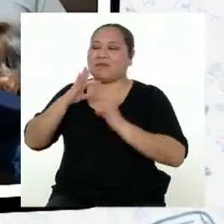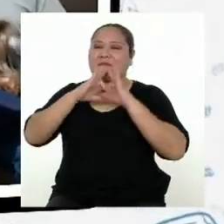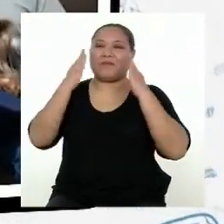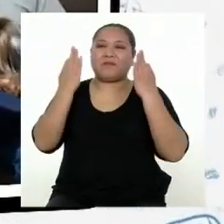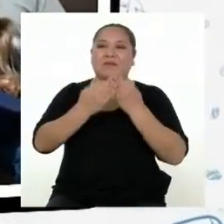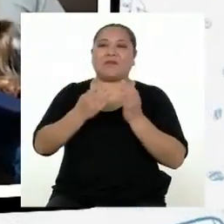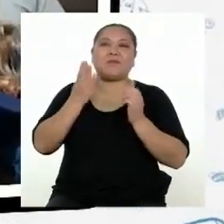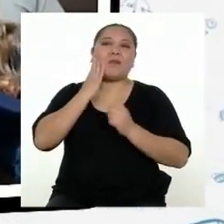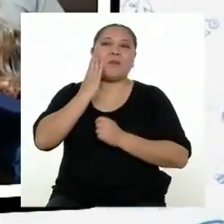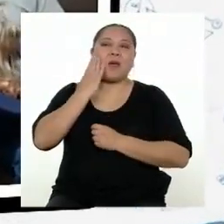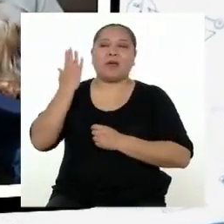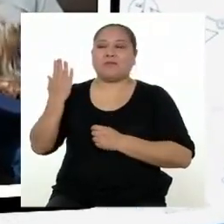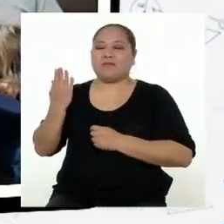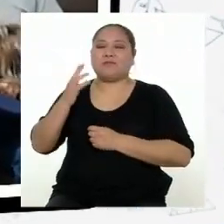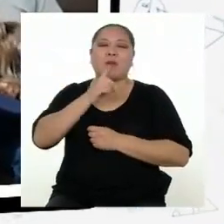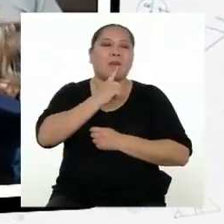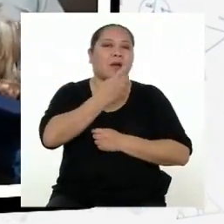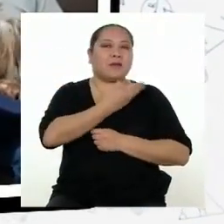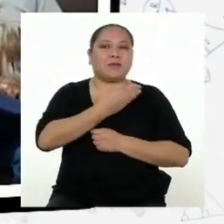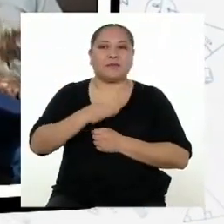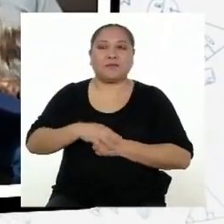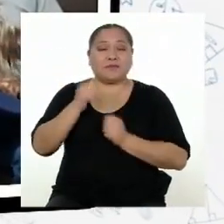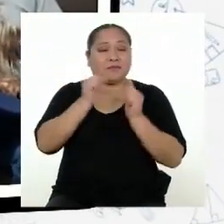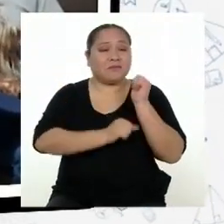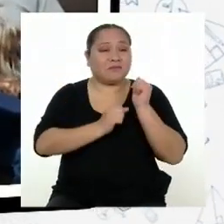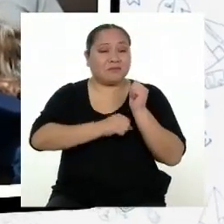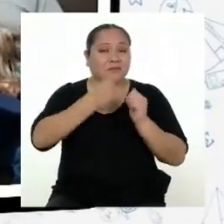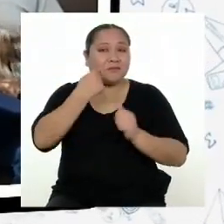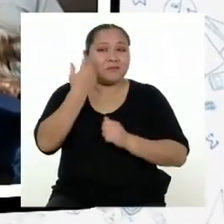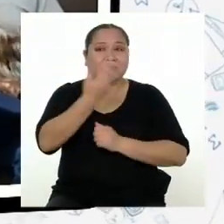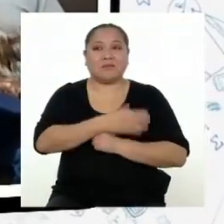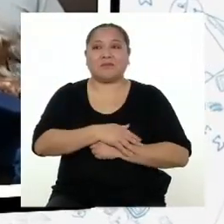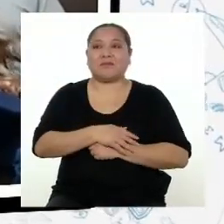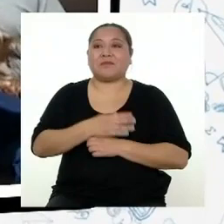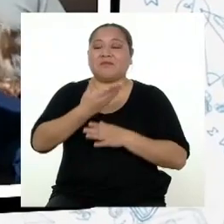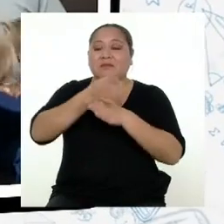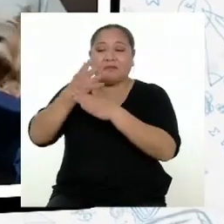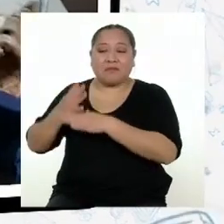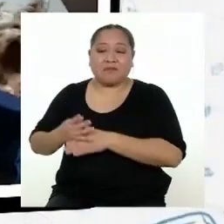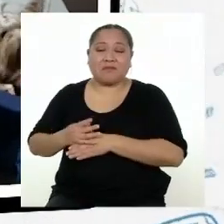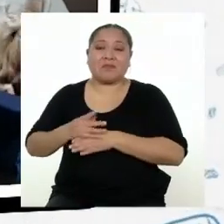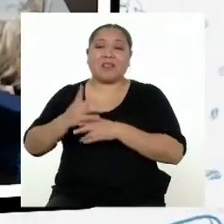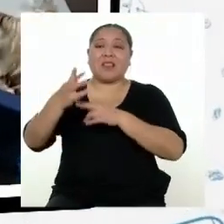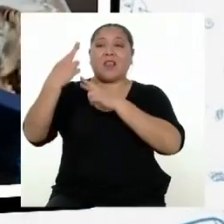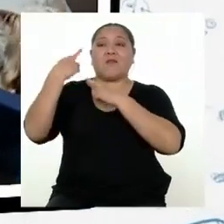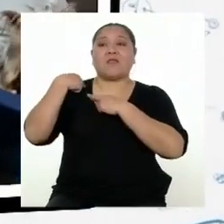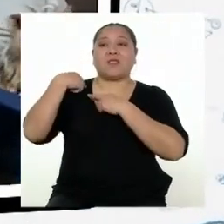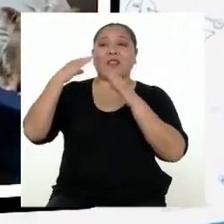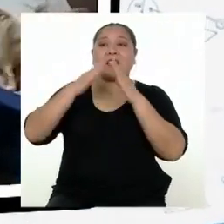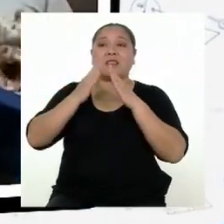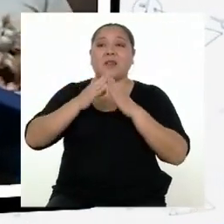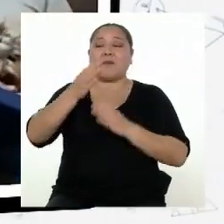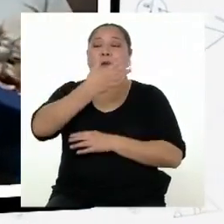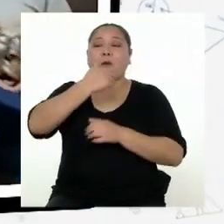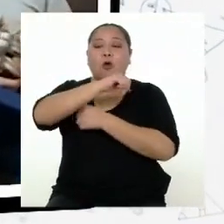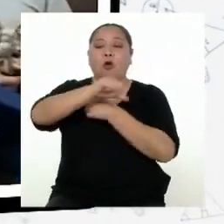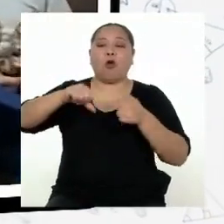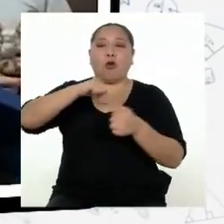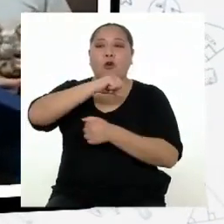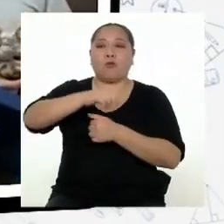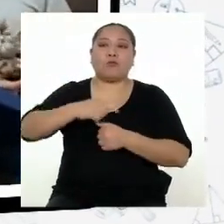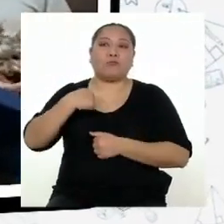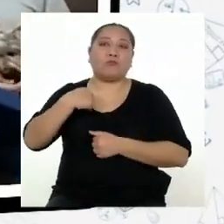Ella es mi mamá, él es mi papá y él es mi hermano. Y nos hemos repartido las tareas de la casa para tener una mejor convivencia.